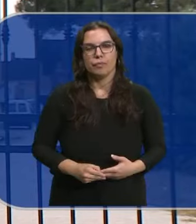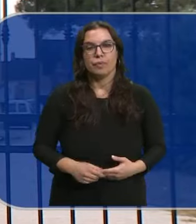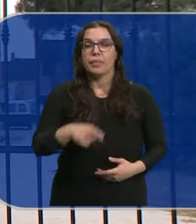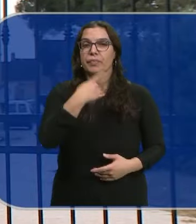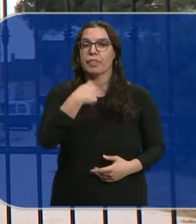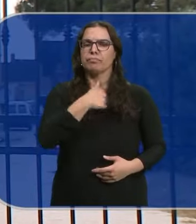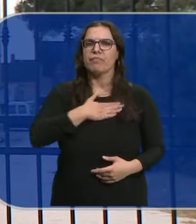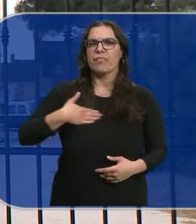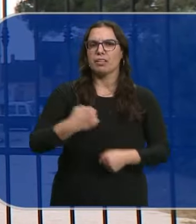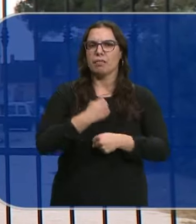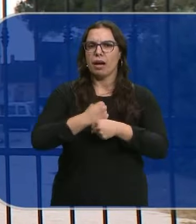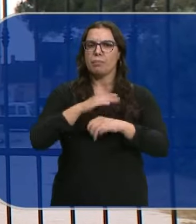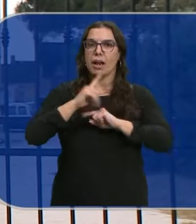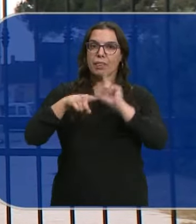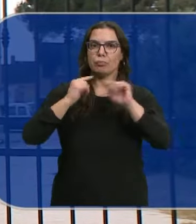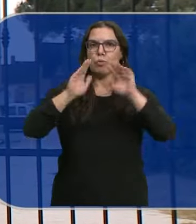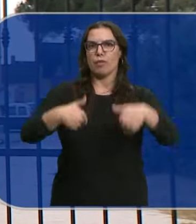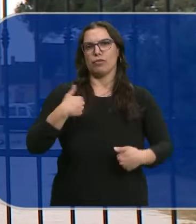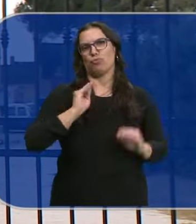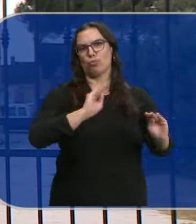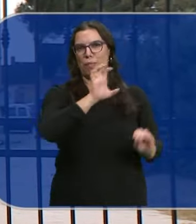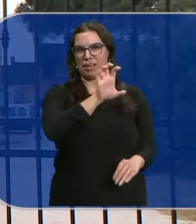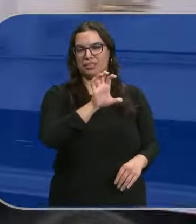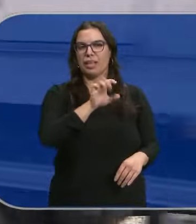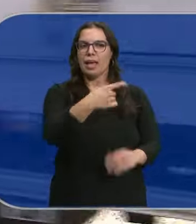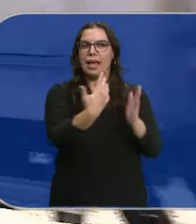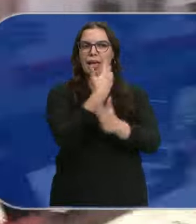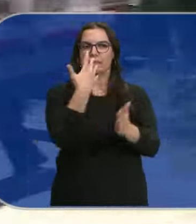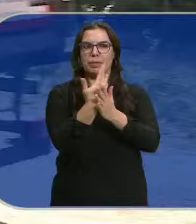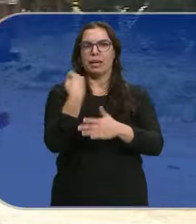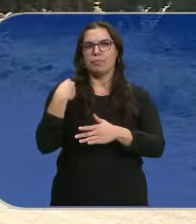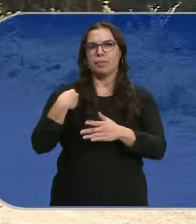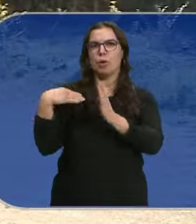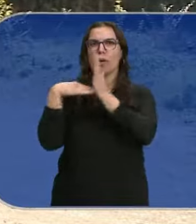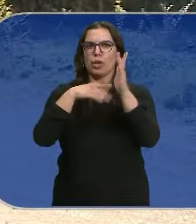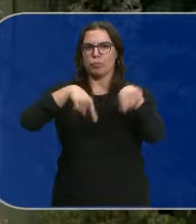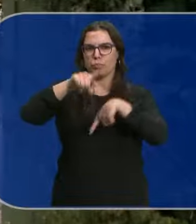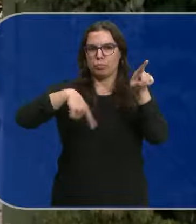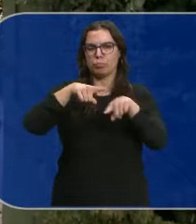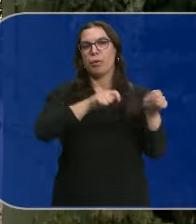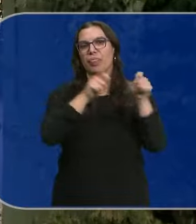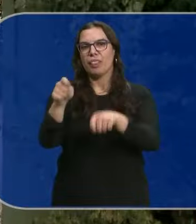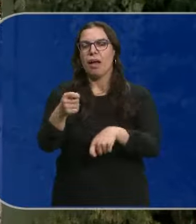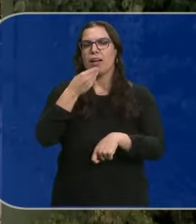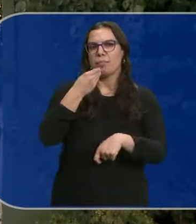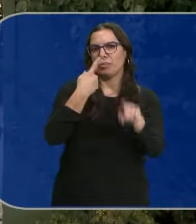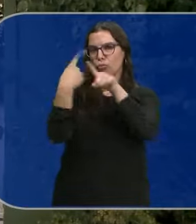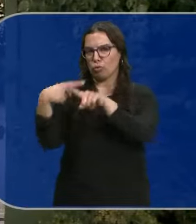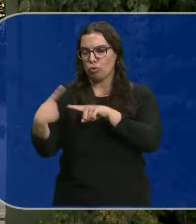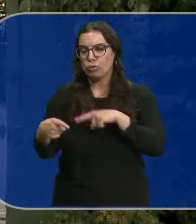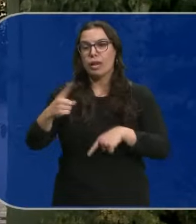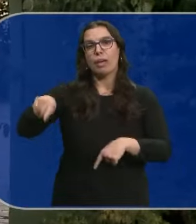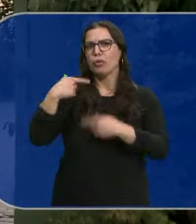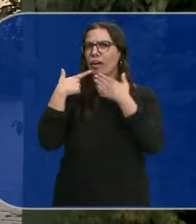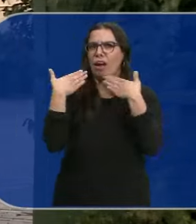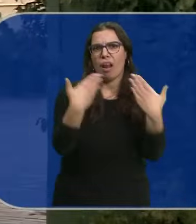Dice que quiere trabajar para volver después a Senegal, su país Nos lo explica en medio del trasiego de camiones que traen alimento y víveres Ellos